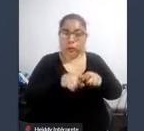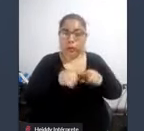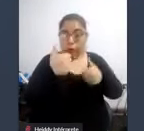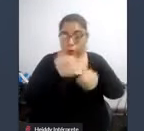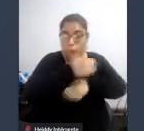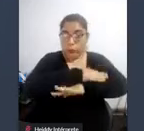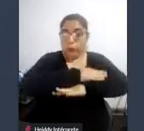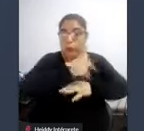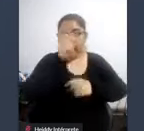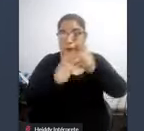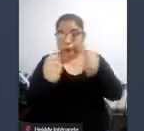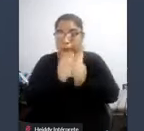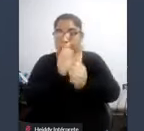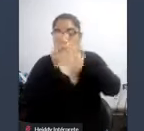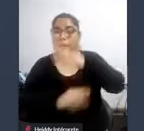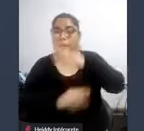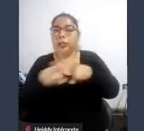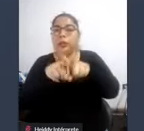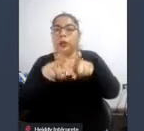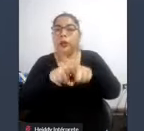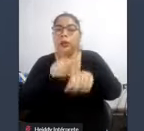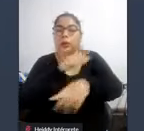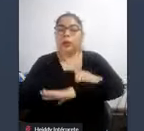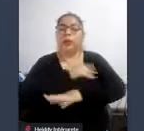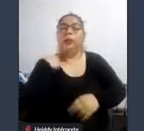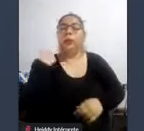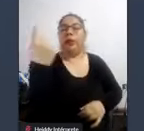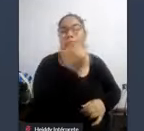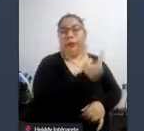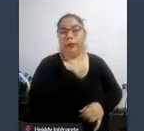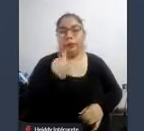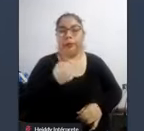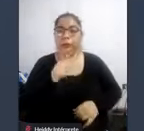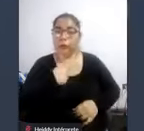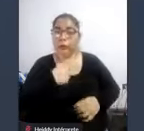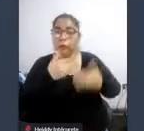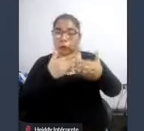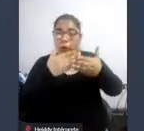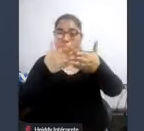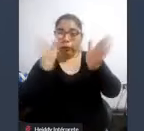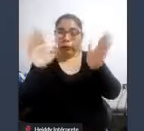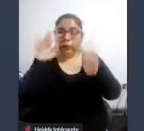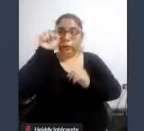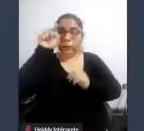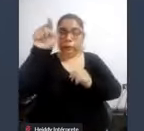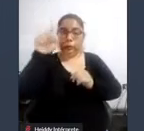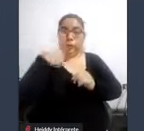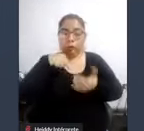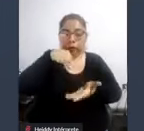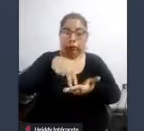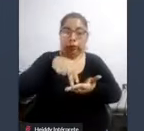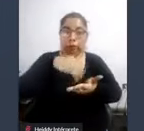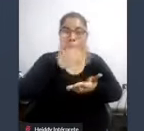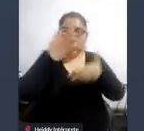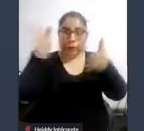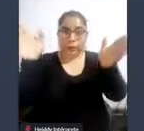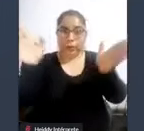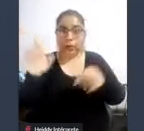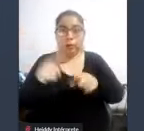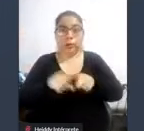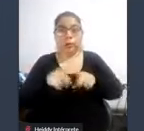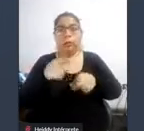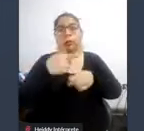es bueno para todos si nosotros tenemos una puerta automática que se abre cuando uno se acerca esa puerta no